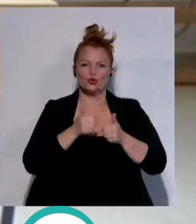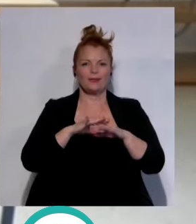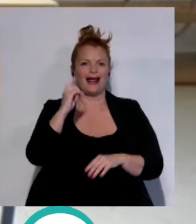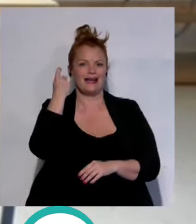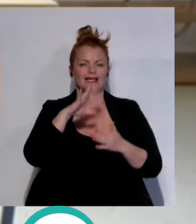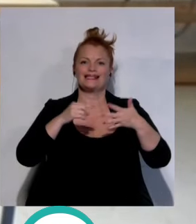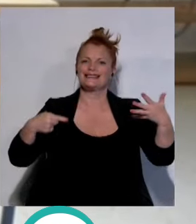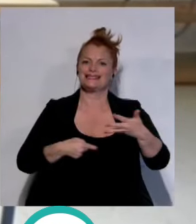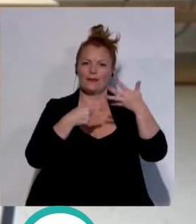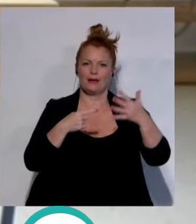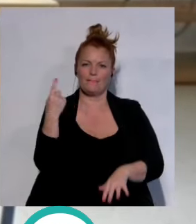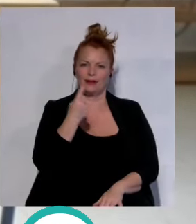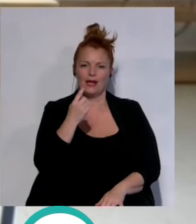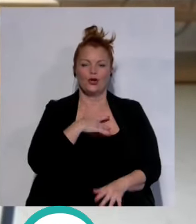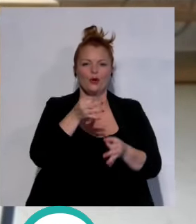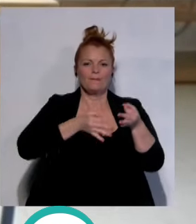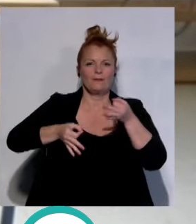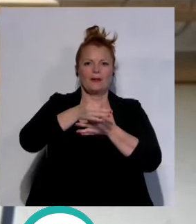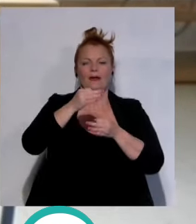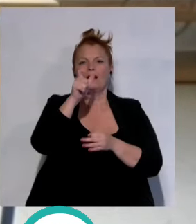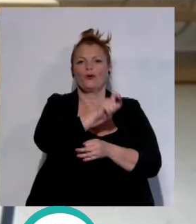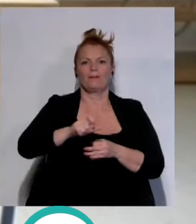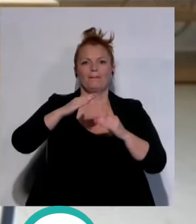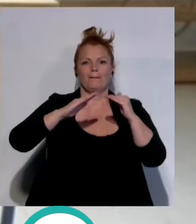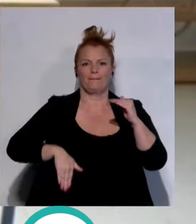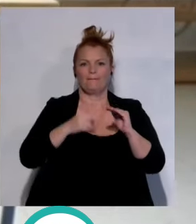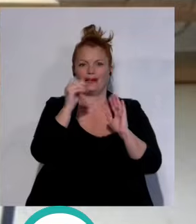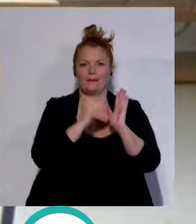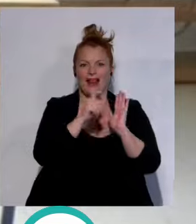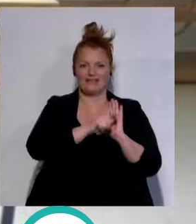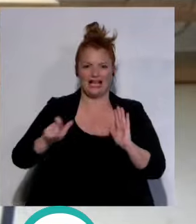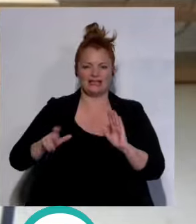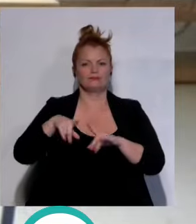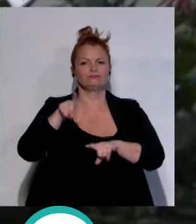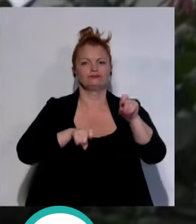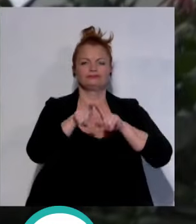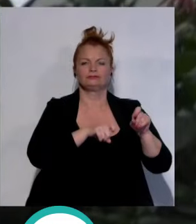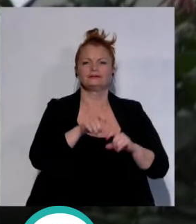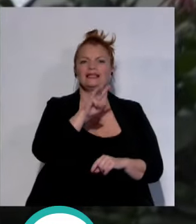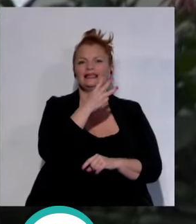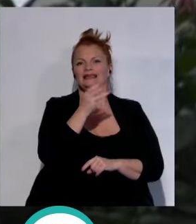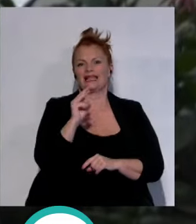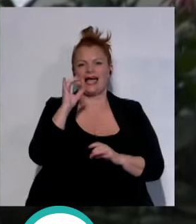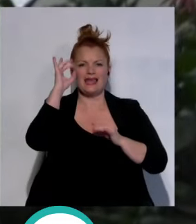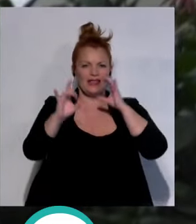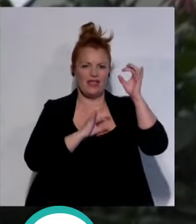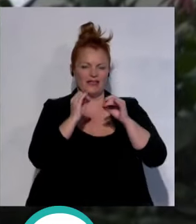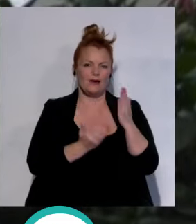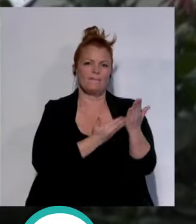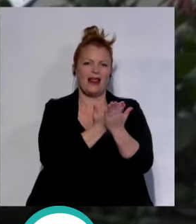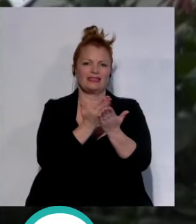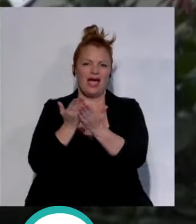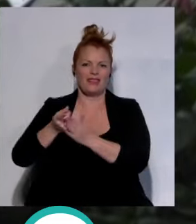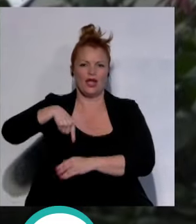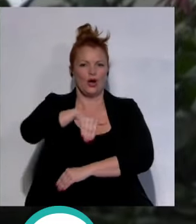de sexto de primaria de los municipios de menos de 20.000 habitantes en el que se seleccionarán 30 iniciativas planteadas por los